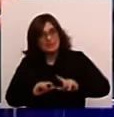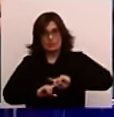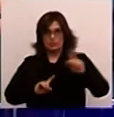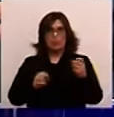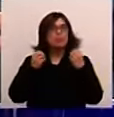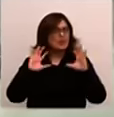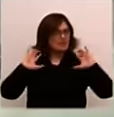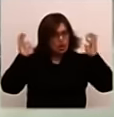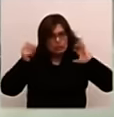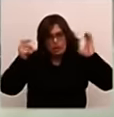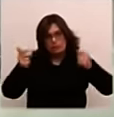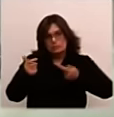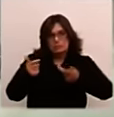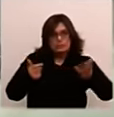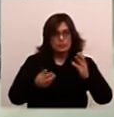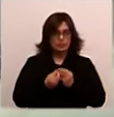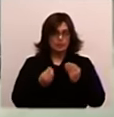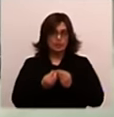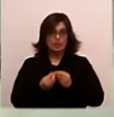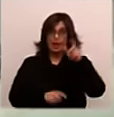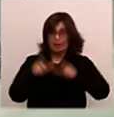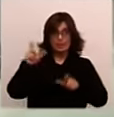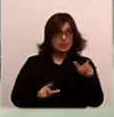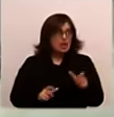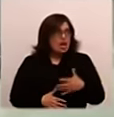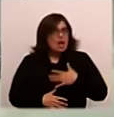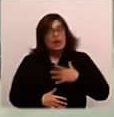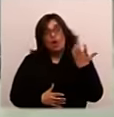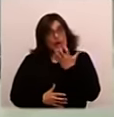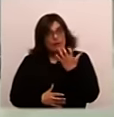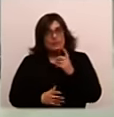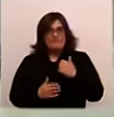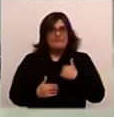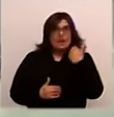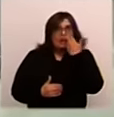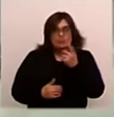revoluciones. Digamos que estas cosas no horrorizaban a la opinión pública.